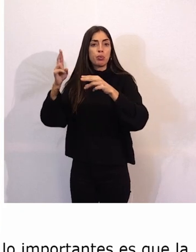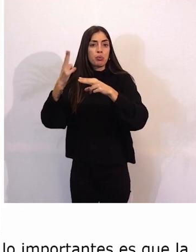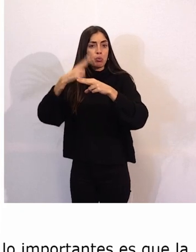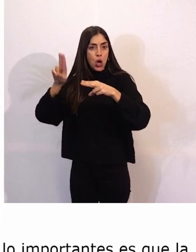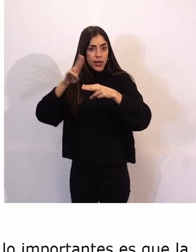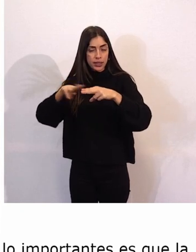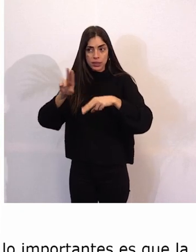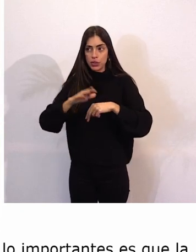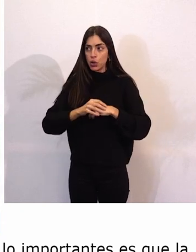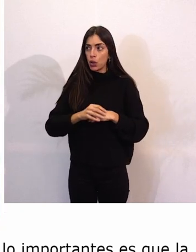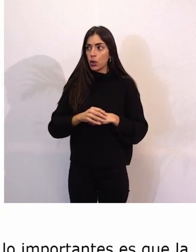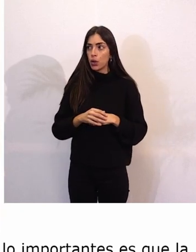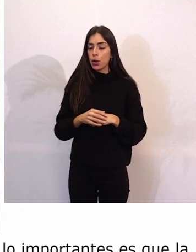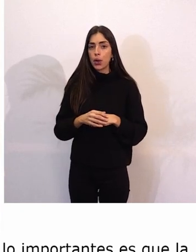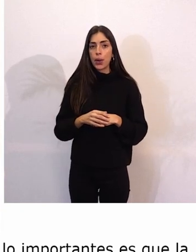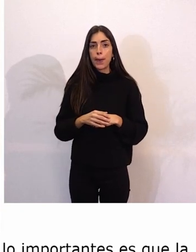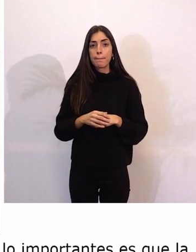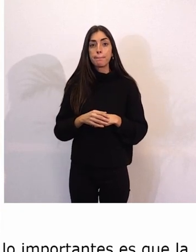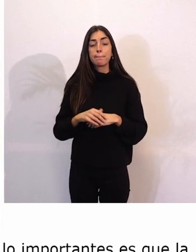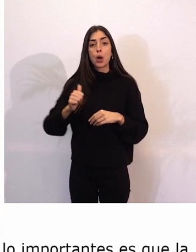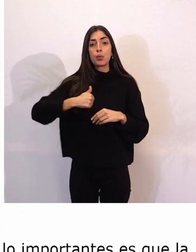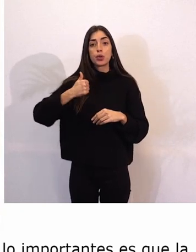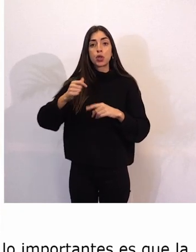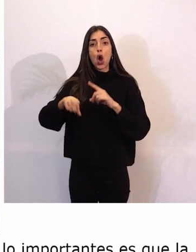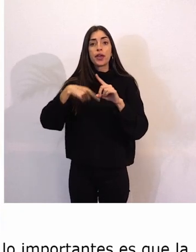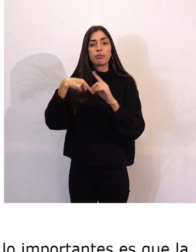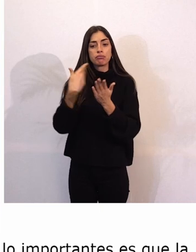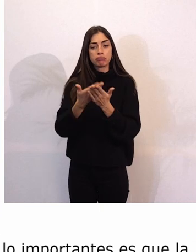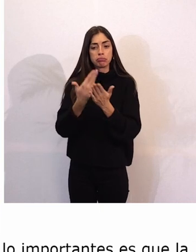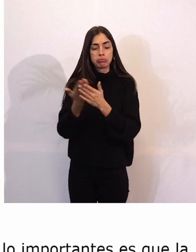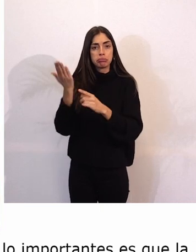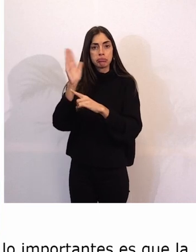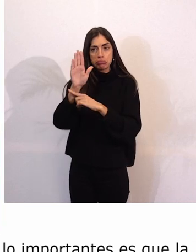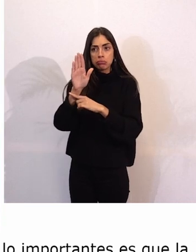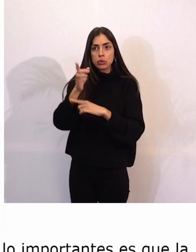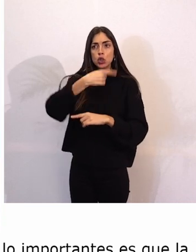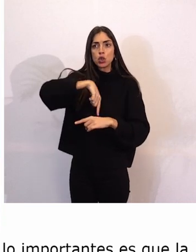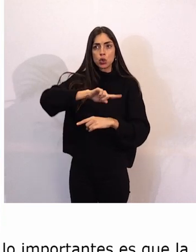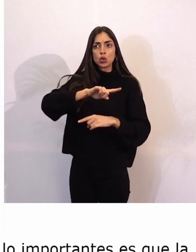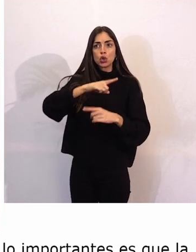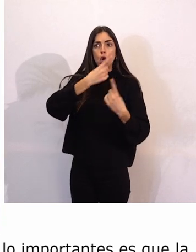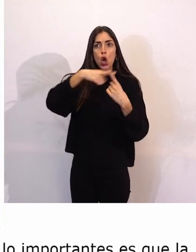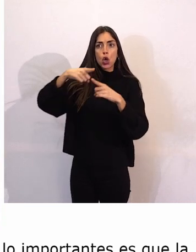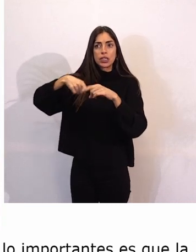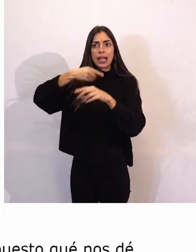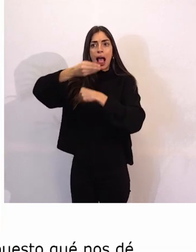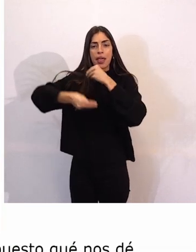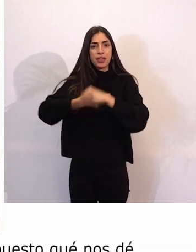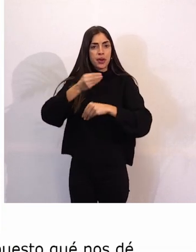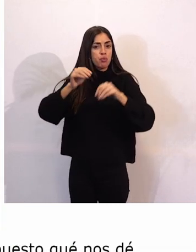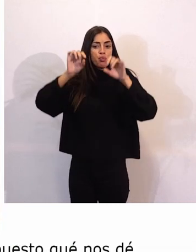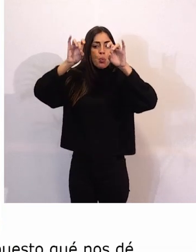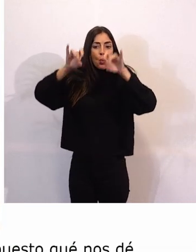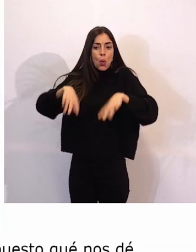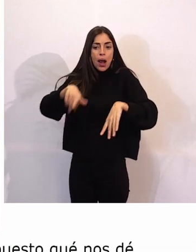Que nos dé oportunidades para demostrar que nosotros podemos hacer cosas por nosotros mismos. Que